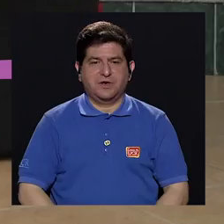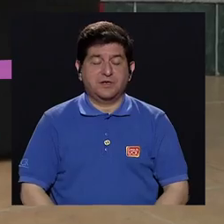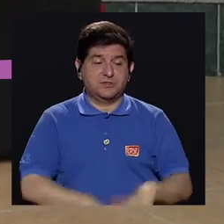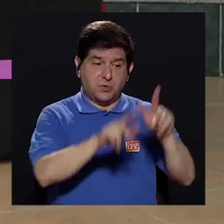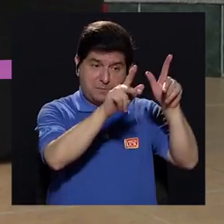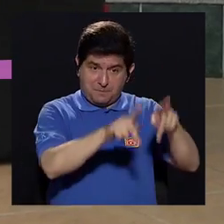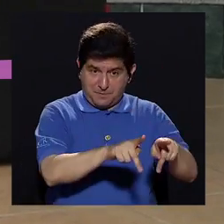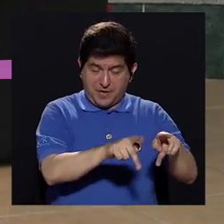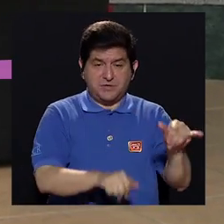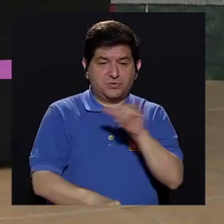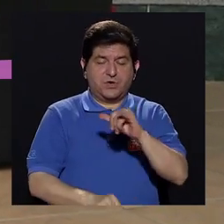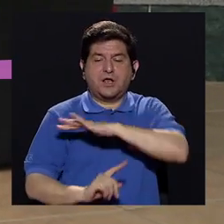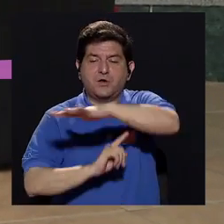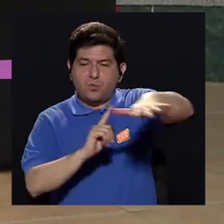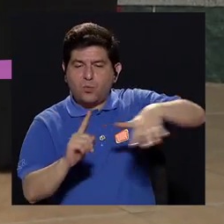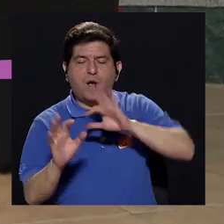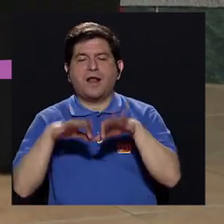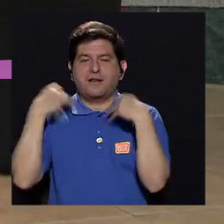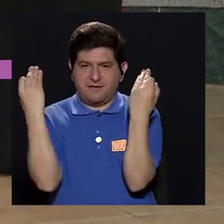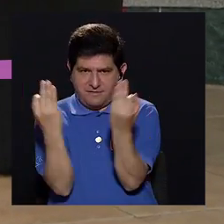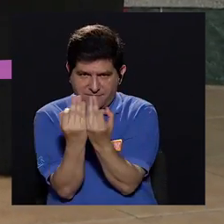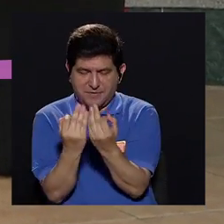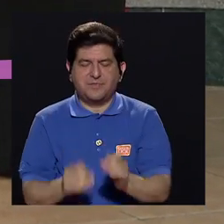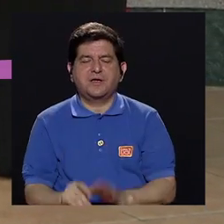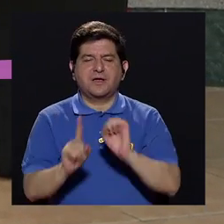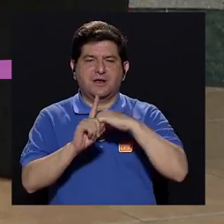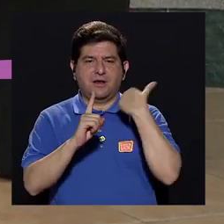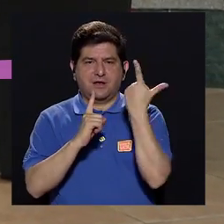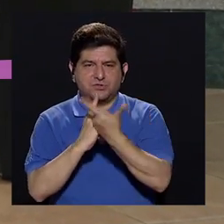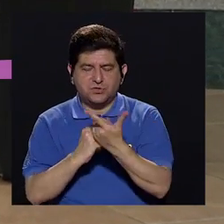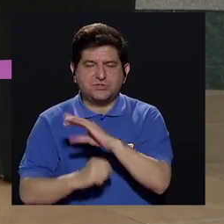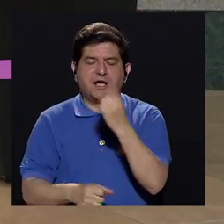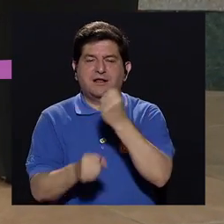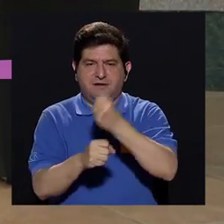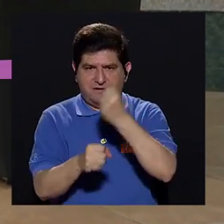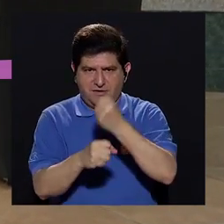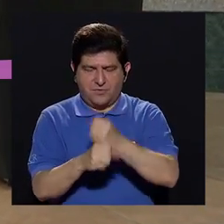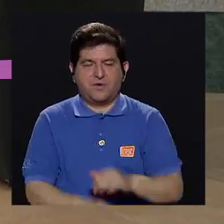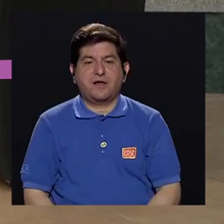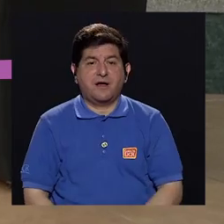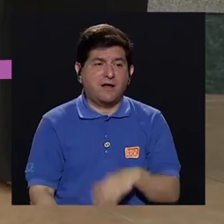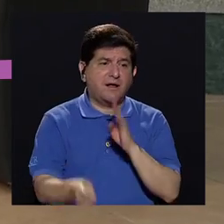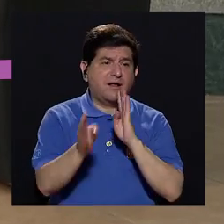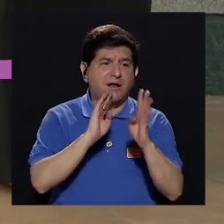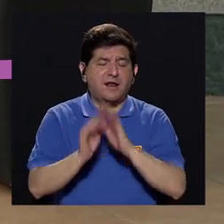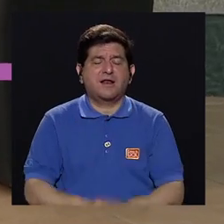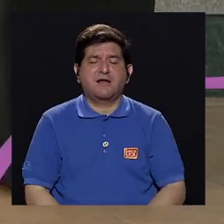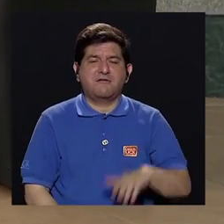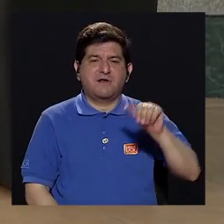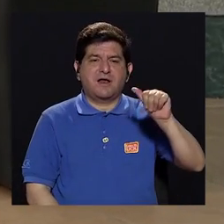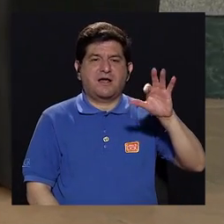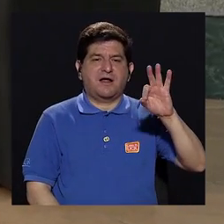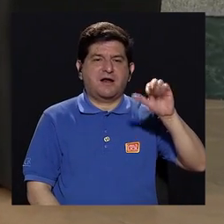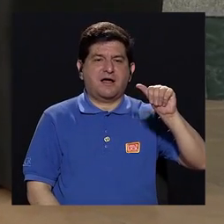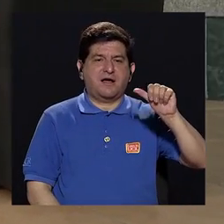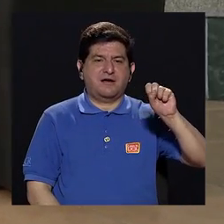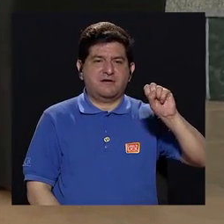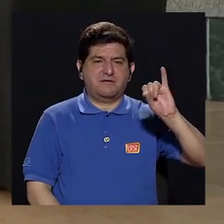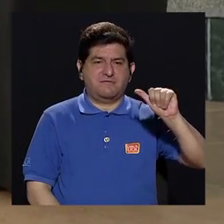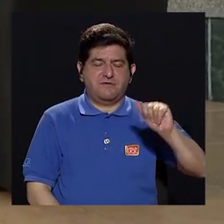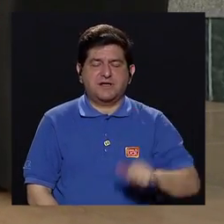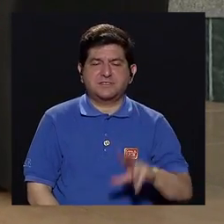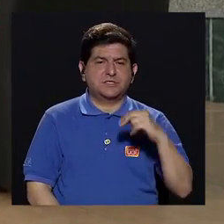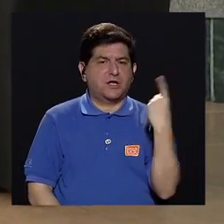del paciente como de su entorno familiar, social y laboral, porque al hablar de afasia no solo está afectado el paciente,